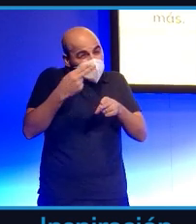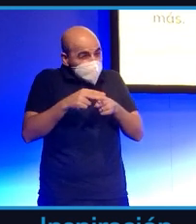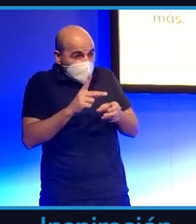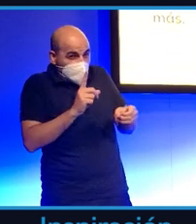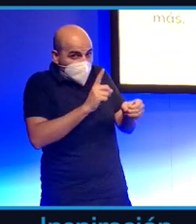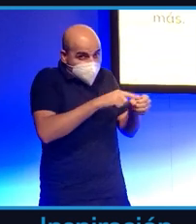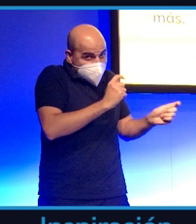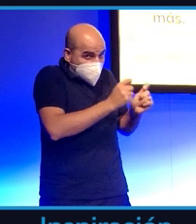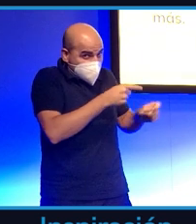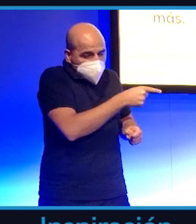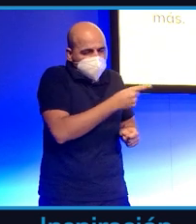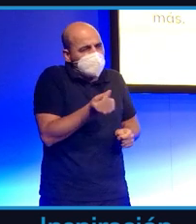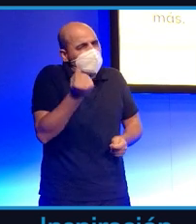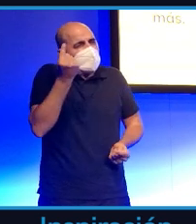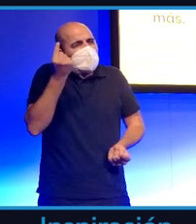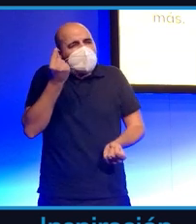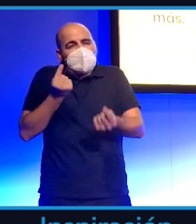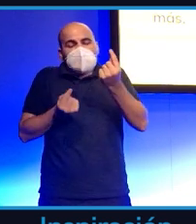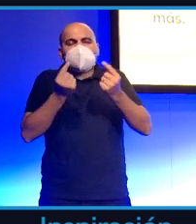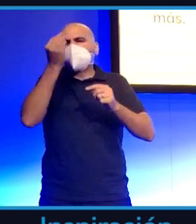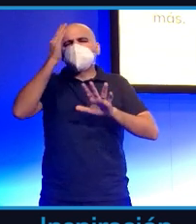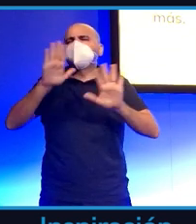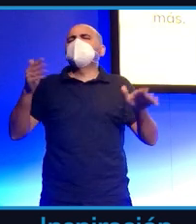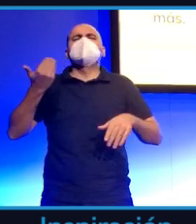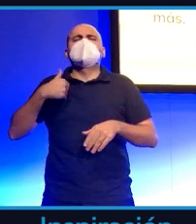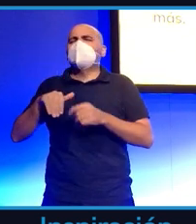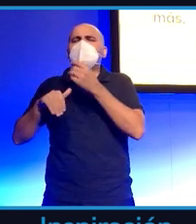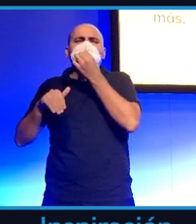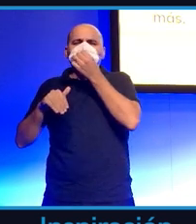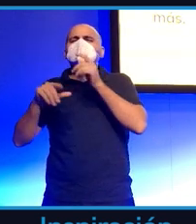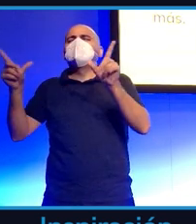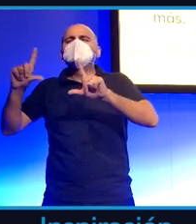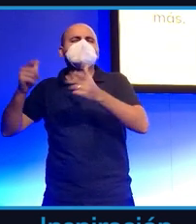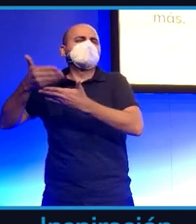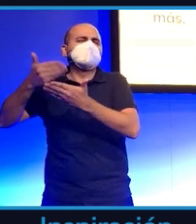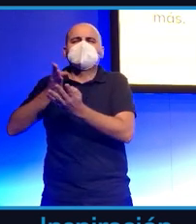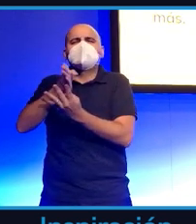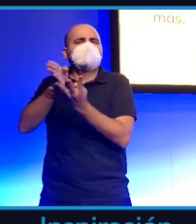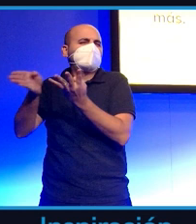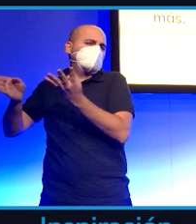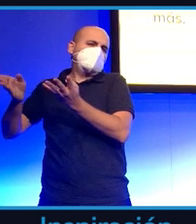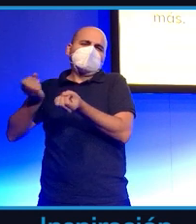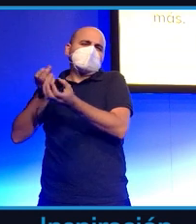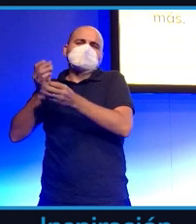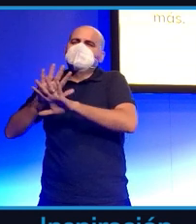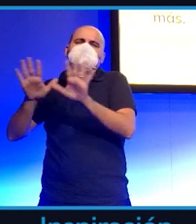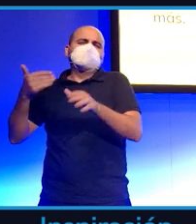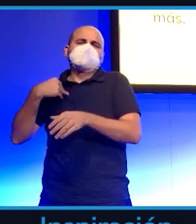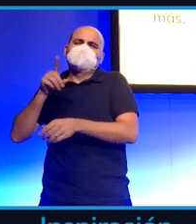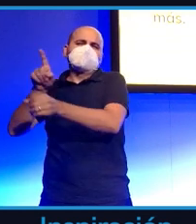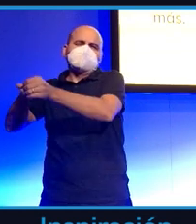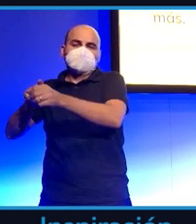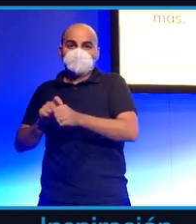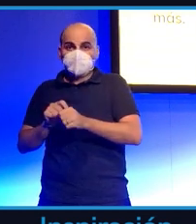comunicación. Yo creo que están ya parcialmente equivocados. Ya los medios de comunicación ni mucho menos condicionan o influyen